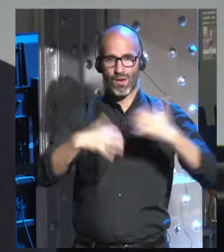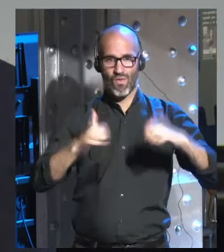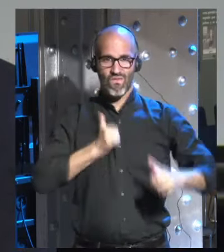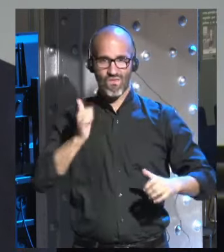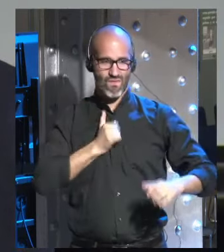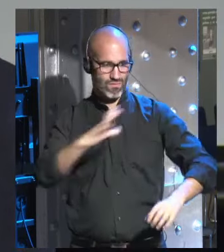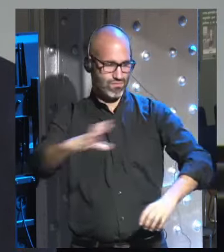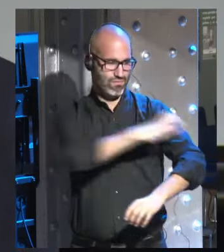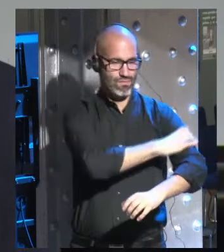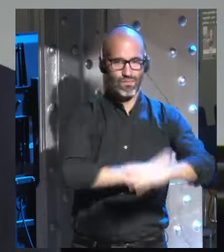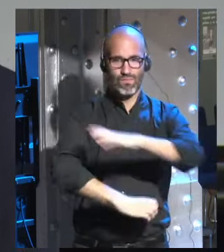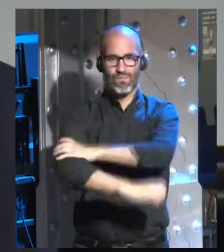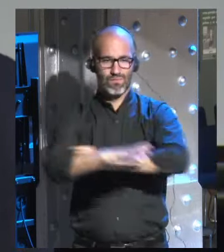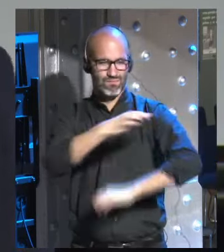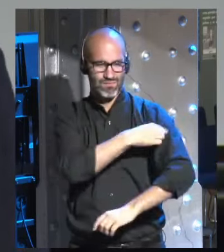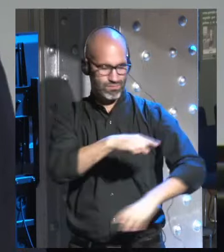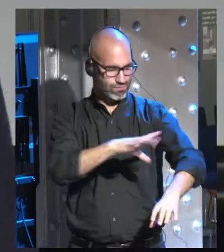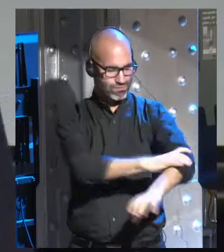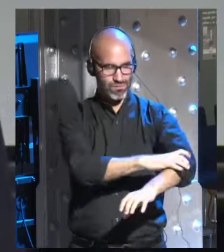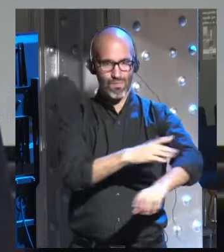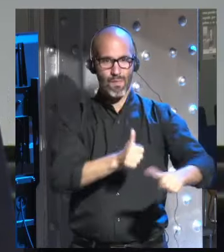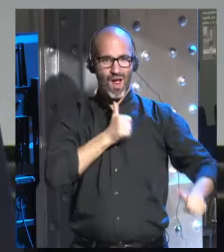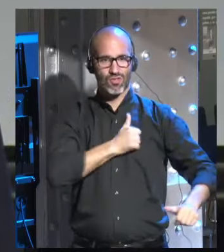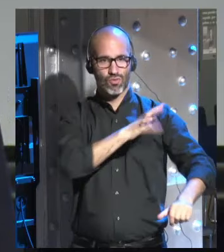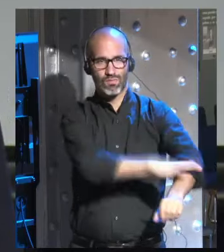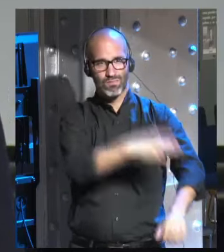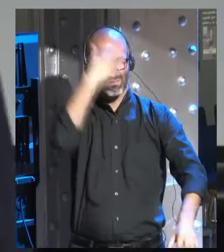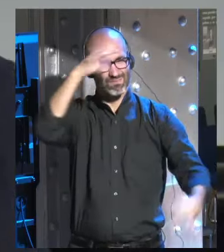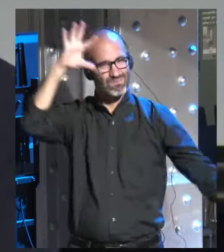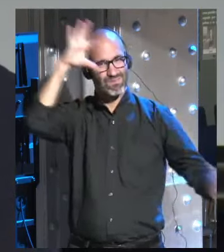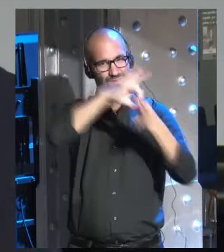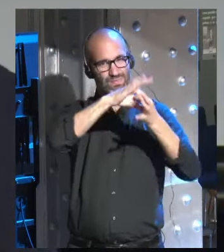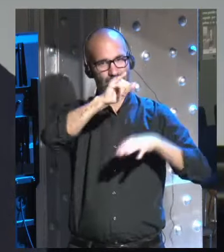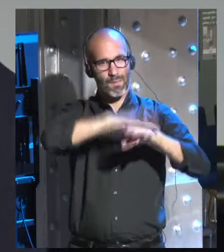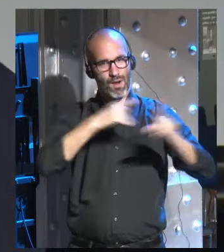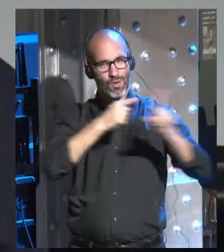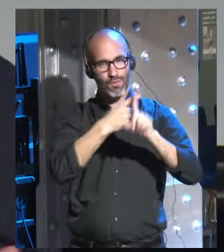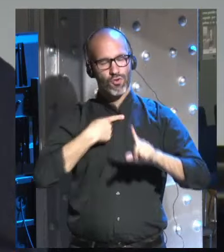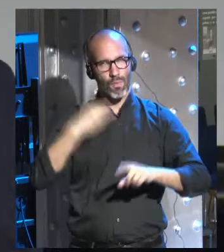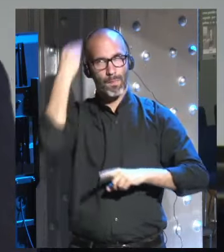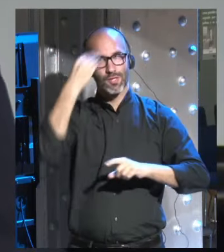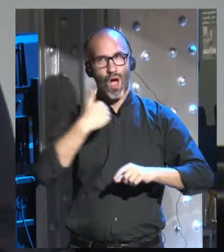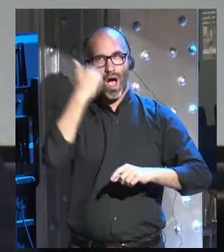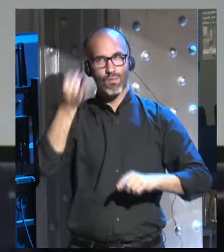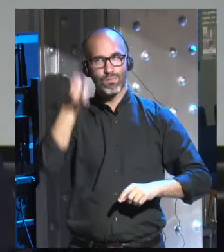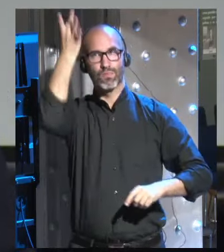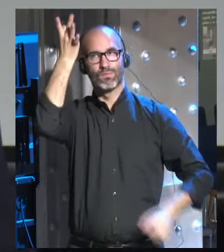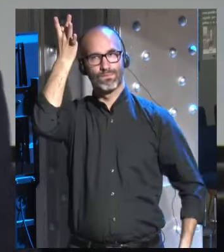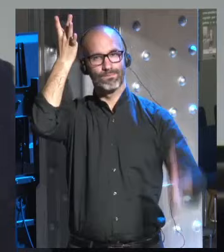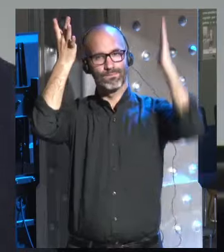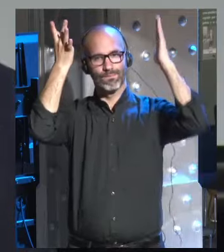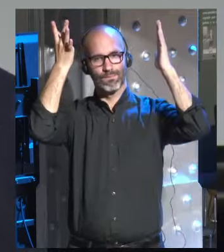conexión directa entre la mano biónica y el cerebro orgánico de la persona cuando la persona quiere